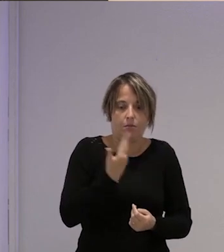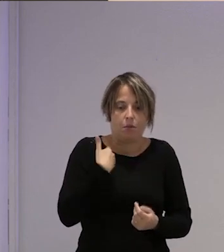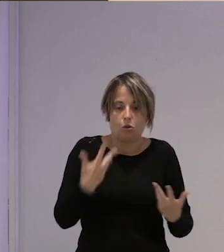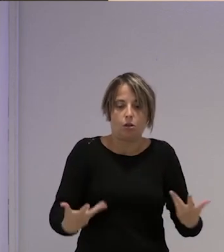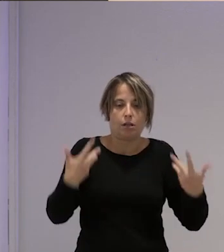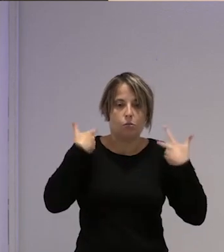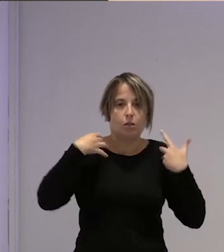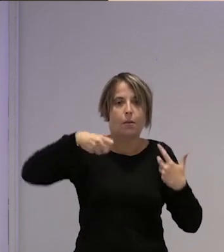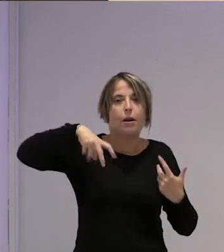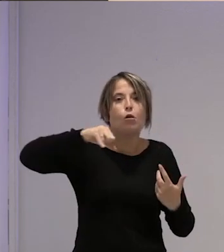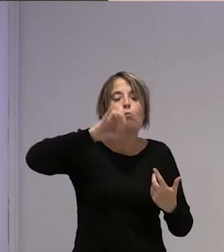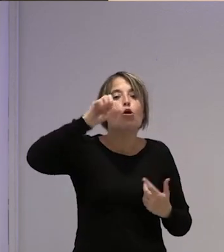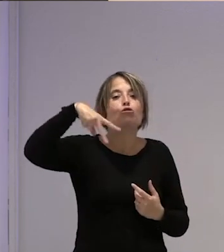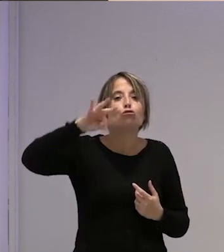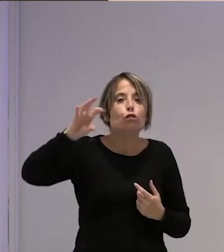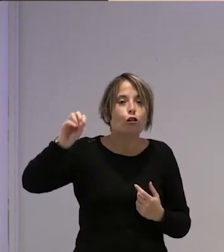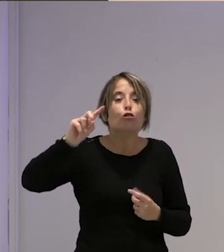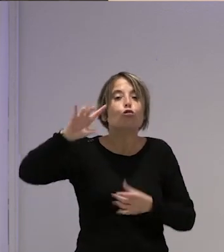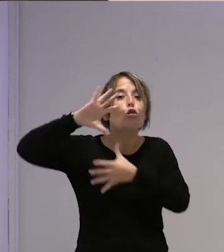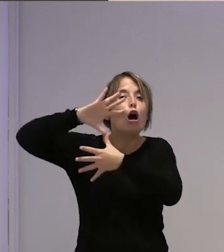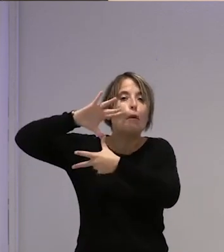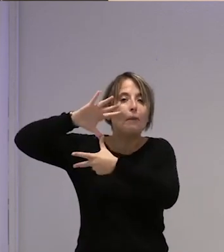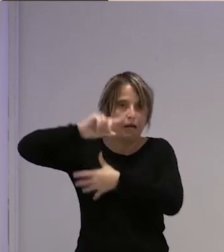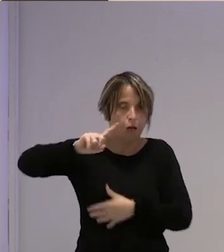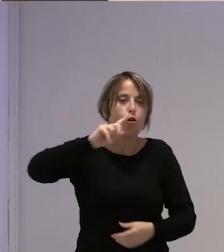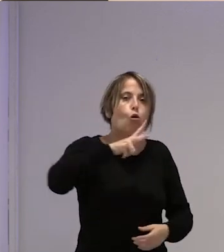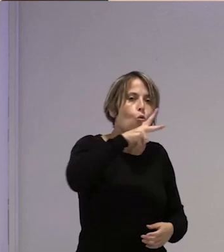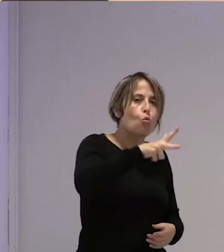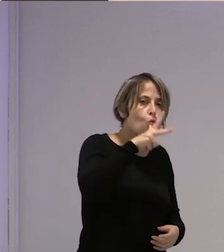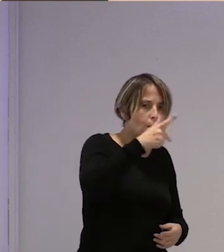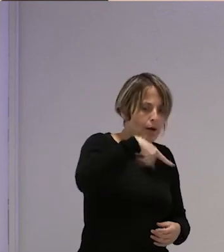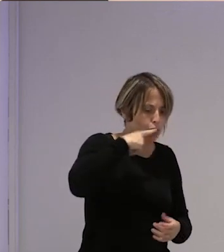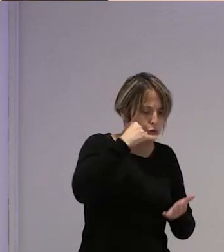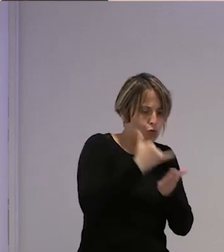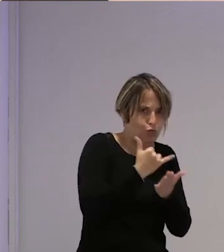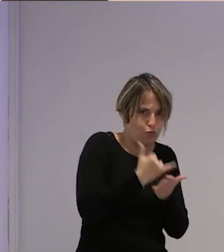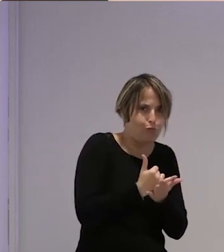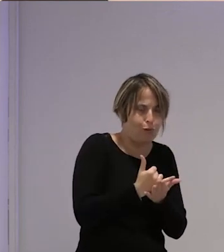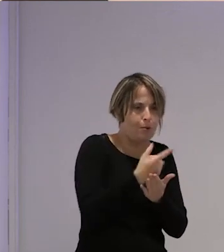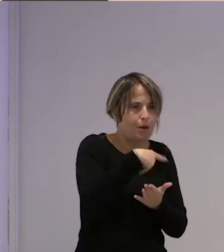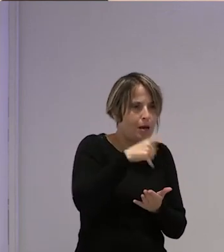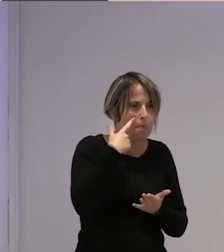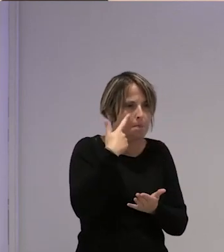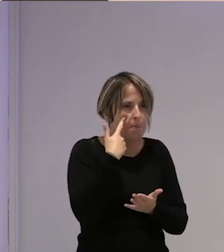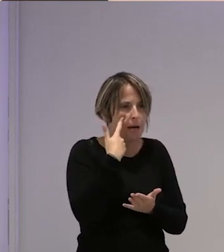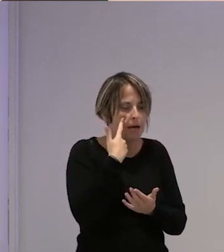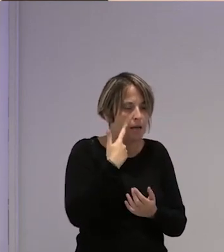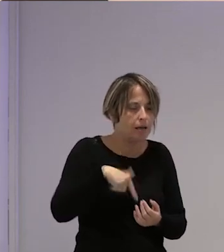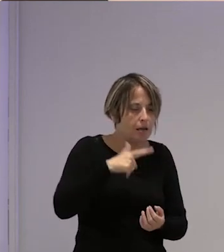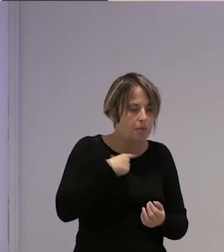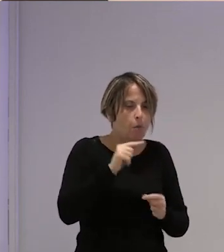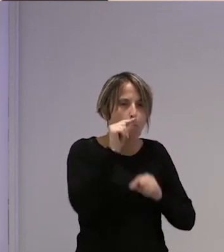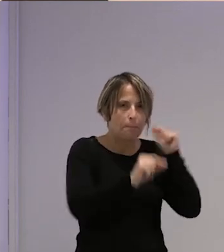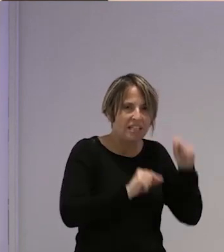y Valle que no solo ocurre esto en América Latina que vuelva un campo de experimentación para que Valle te saque cada dos por tres sus